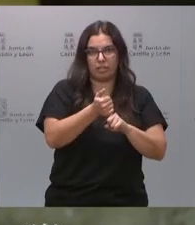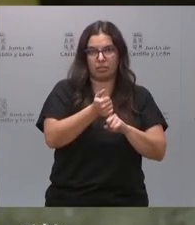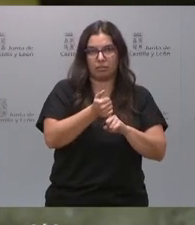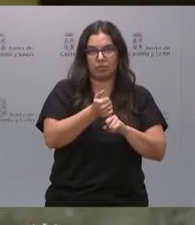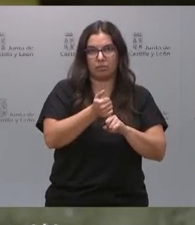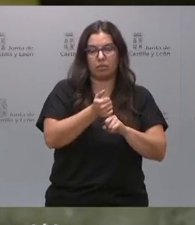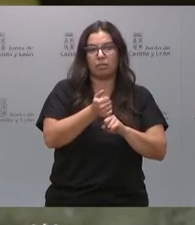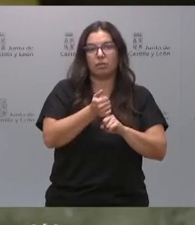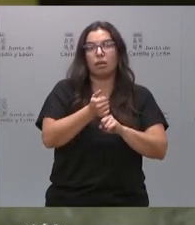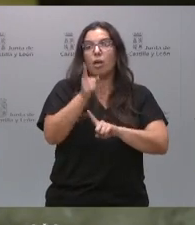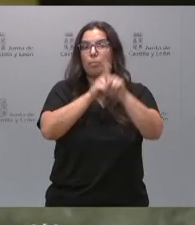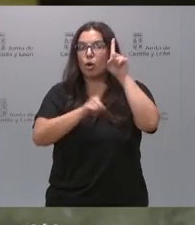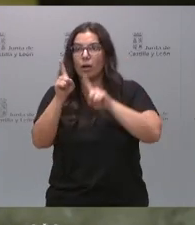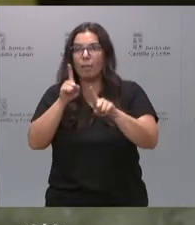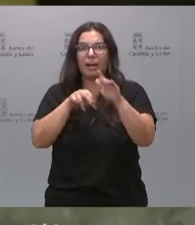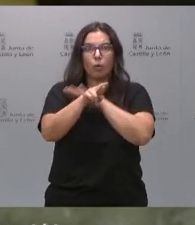impedimento por recursos